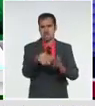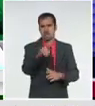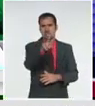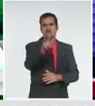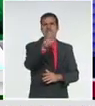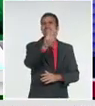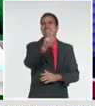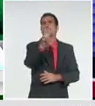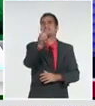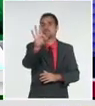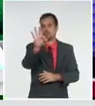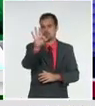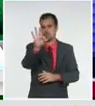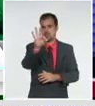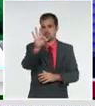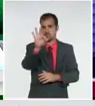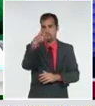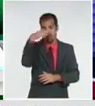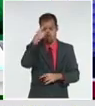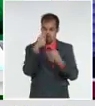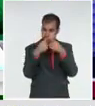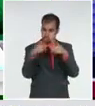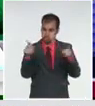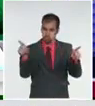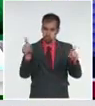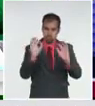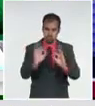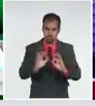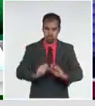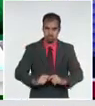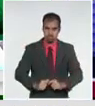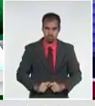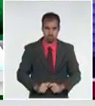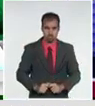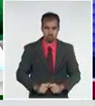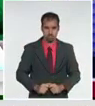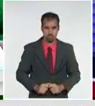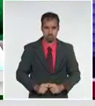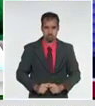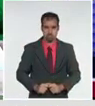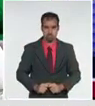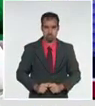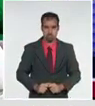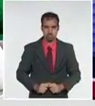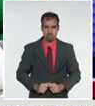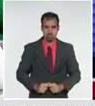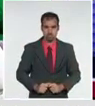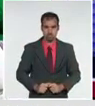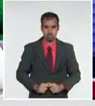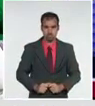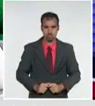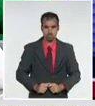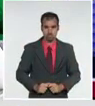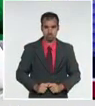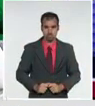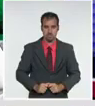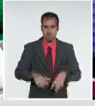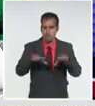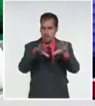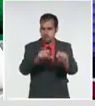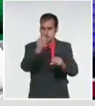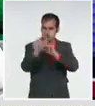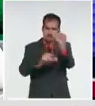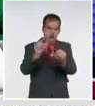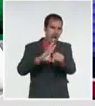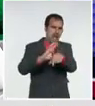laboratorios de biología molecular. Como resultado del análisis de estas muestras, en